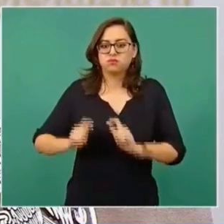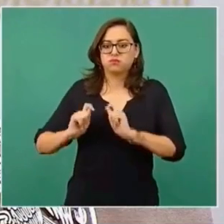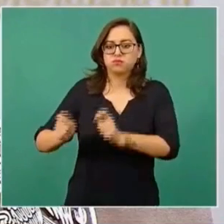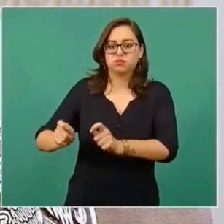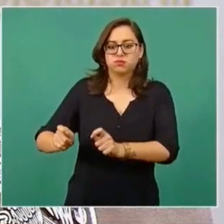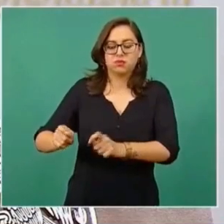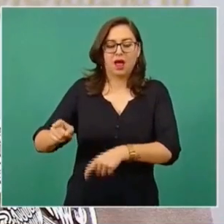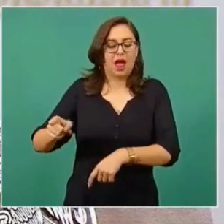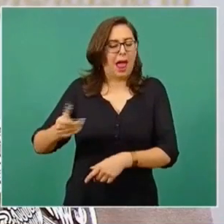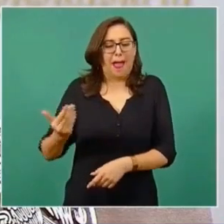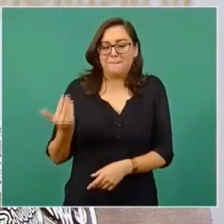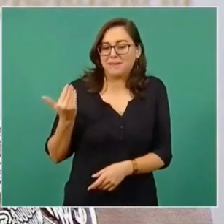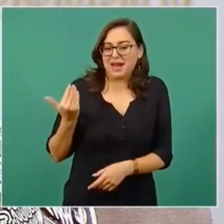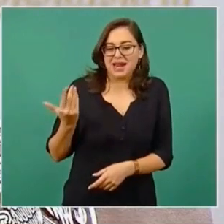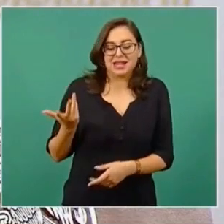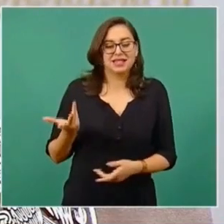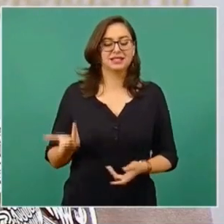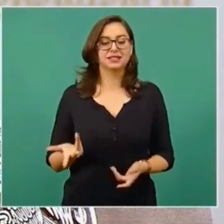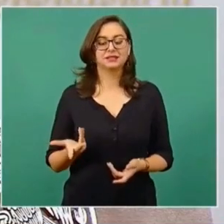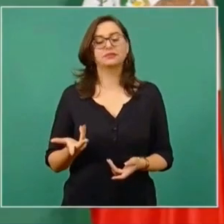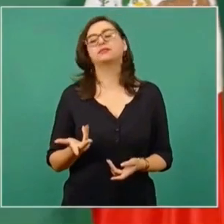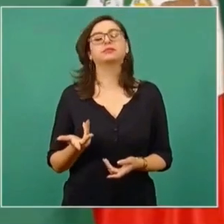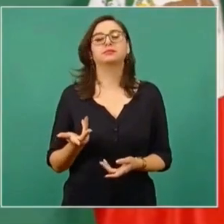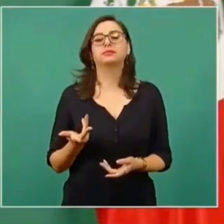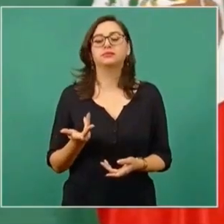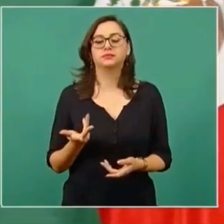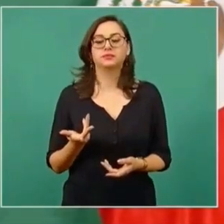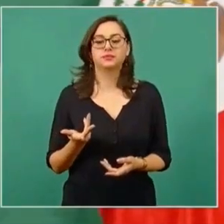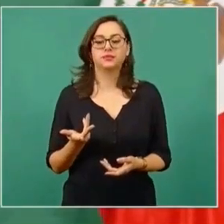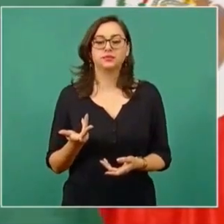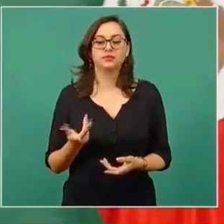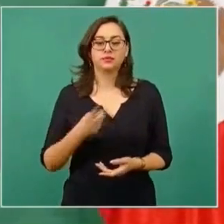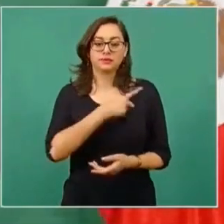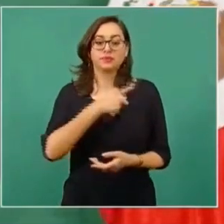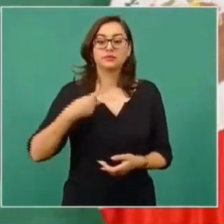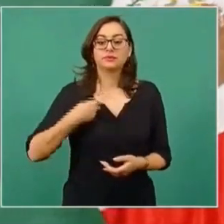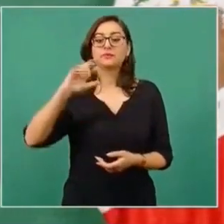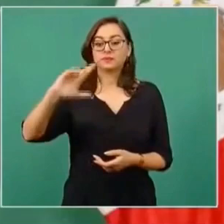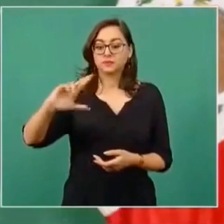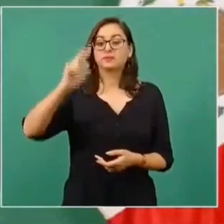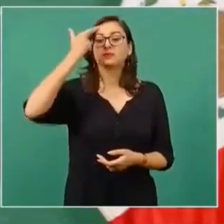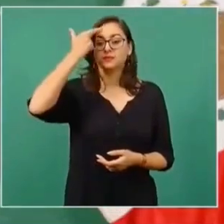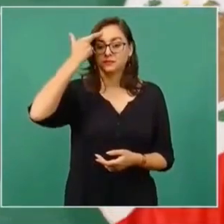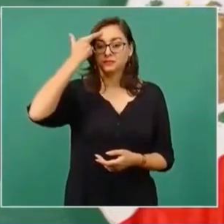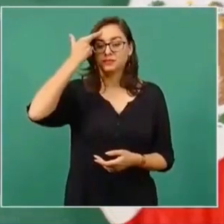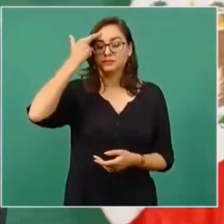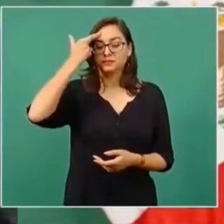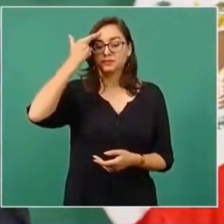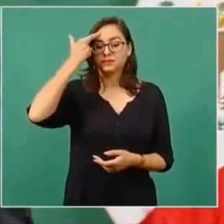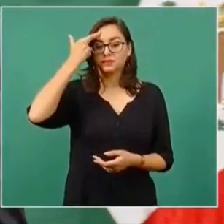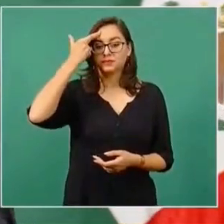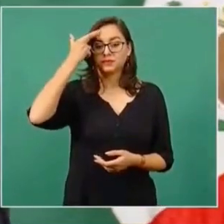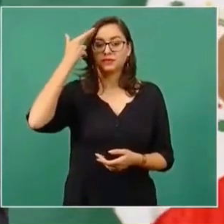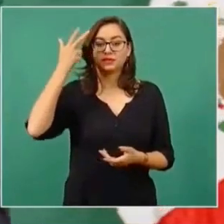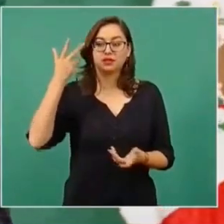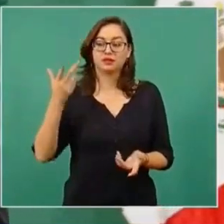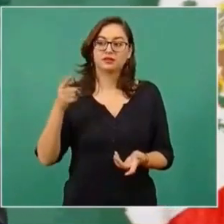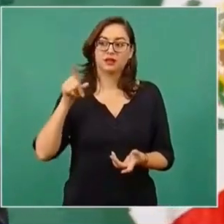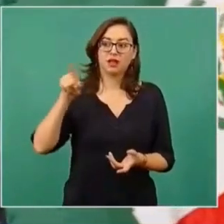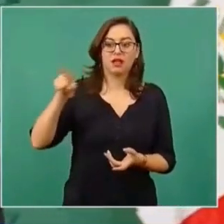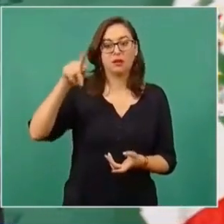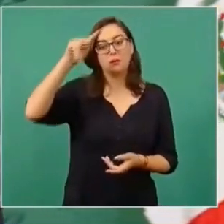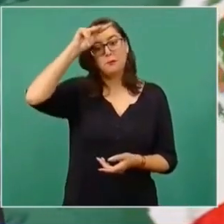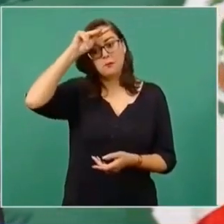que tener como antecedente de que fue una elección